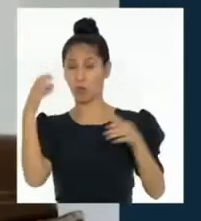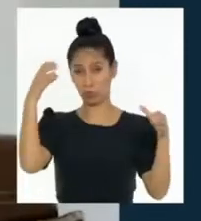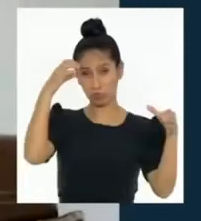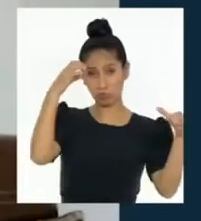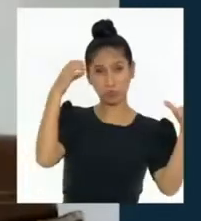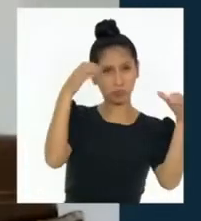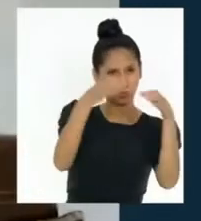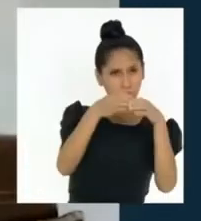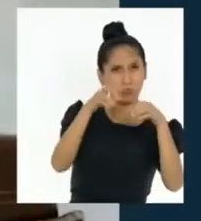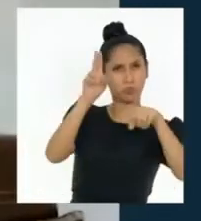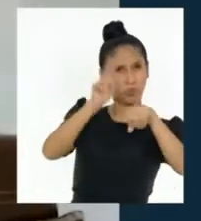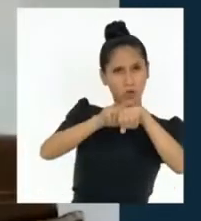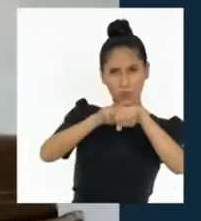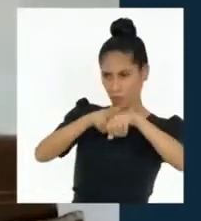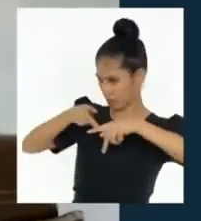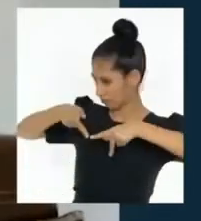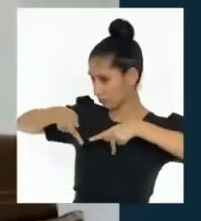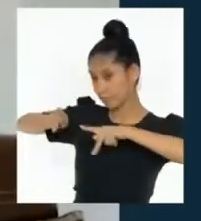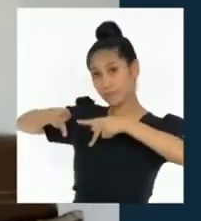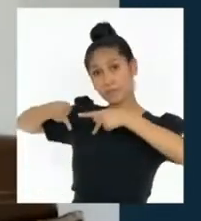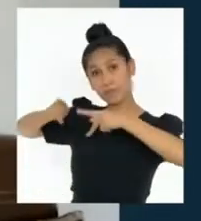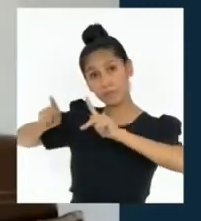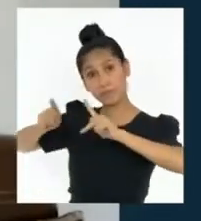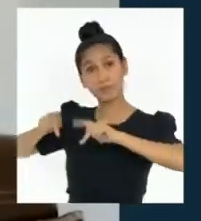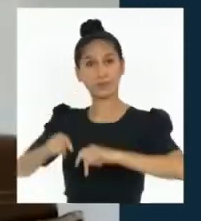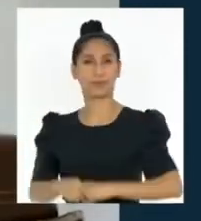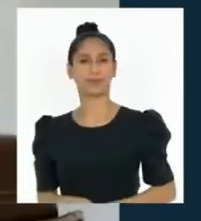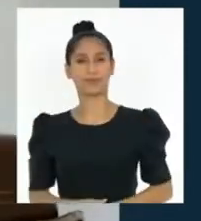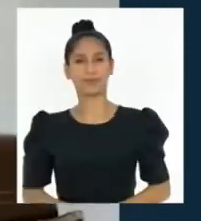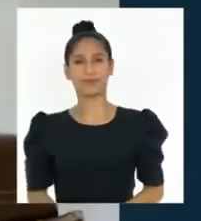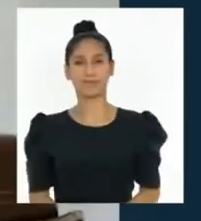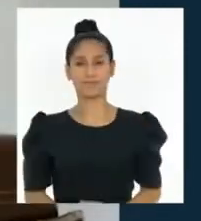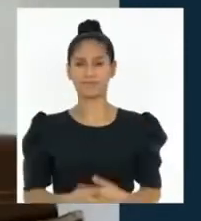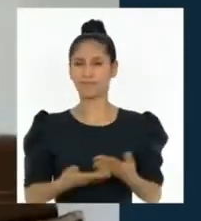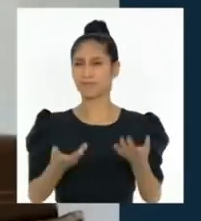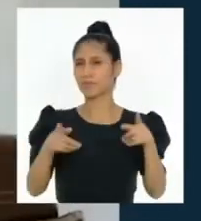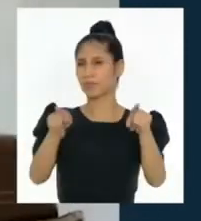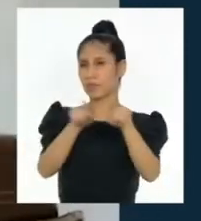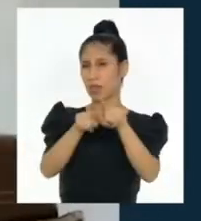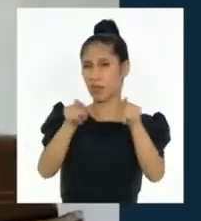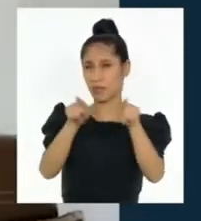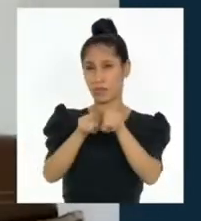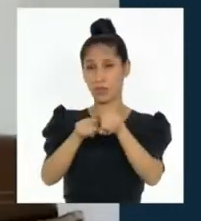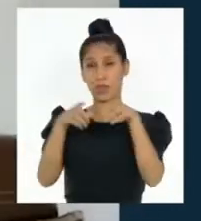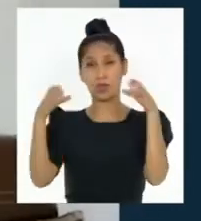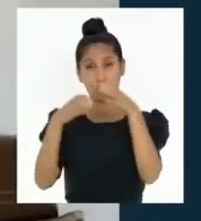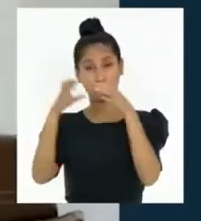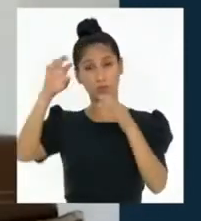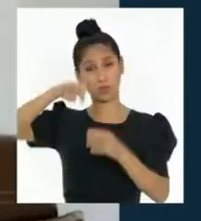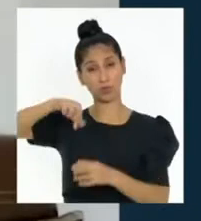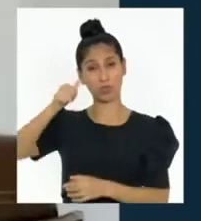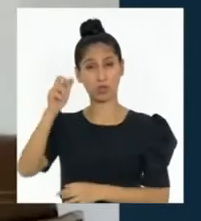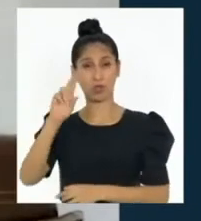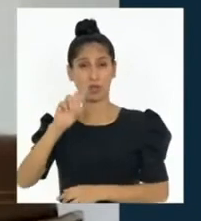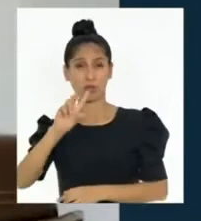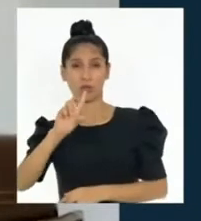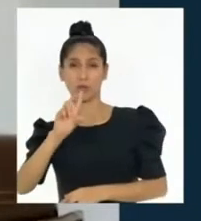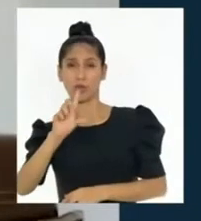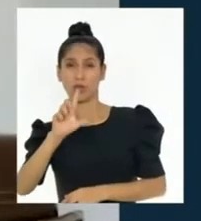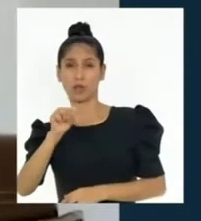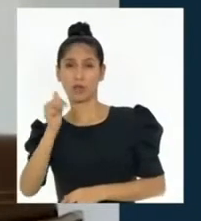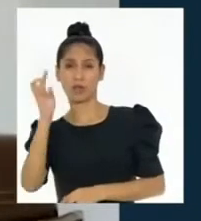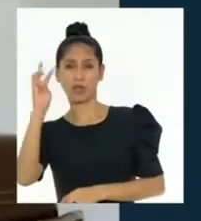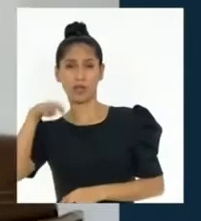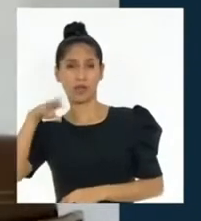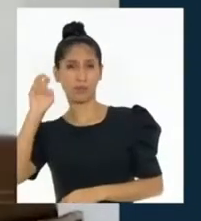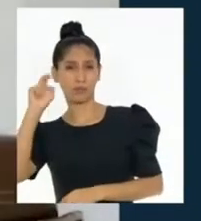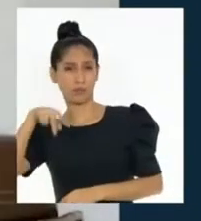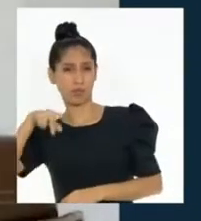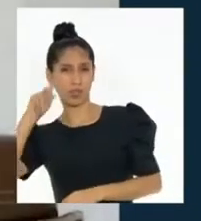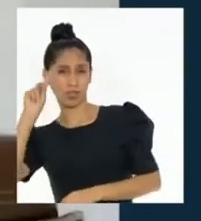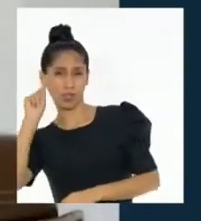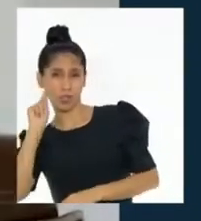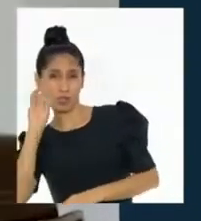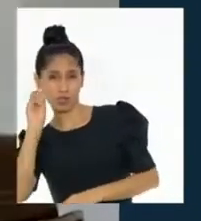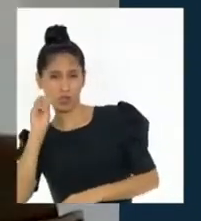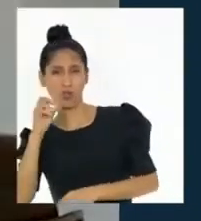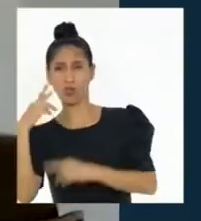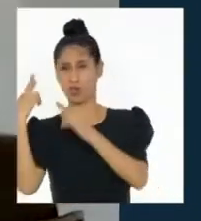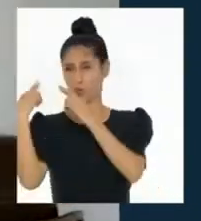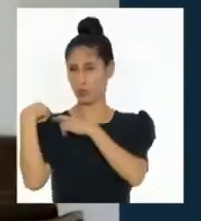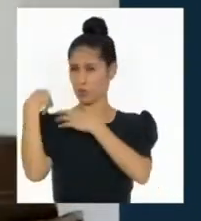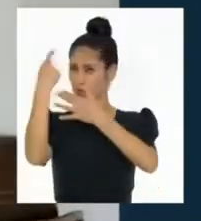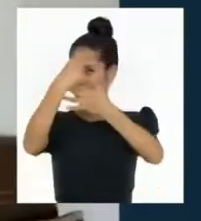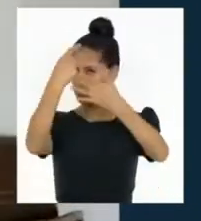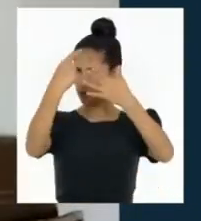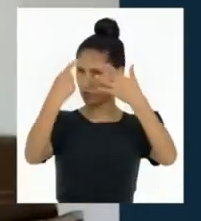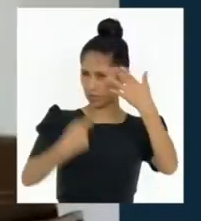fundamental para la organización del Estado. El parlamento andino tiene varias funciones, pero lo resumiré en cuatro puntos.